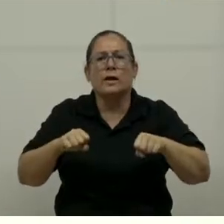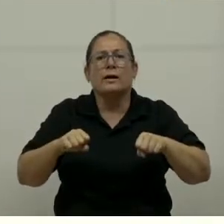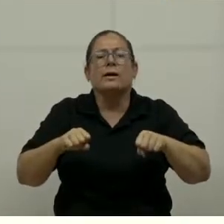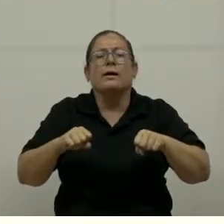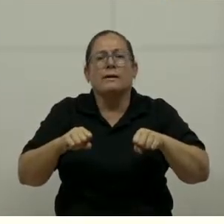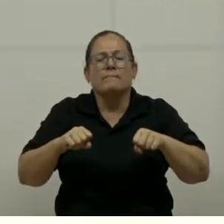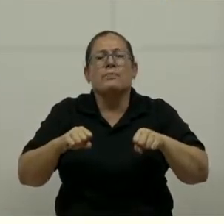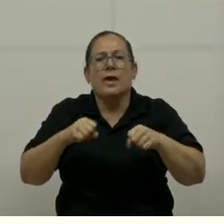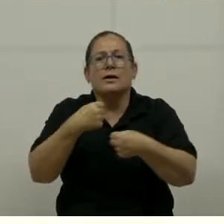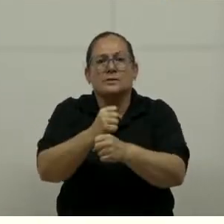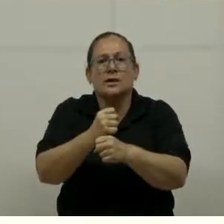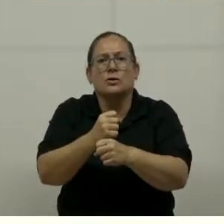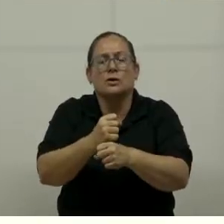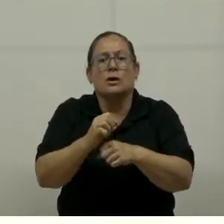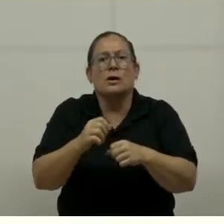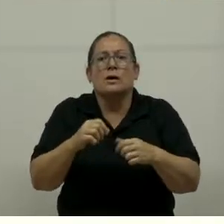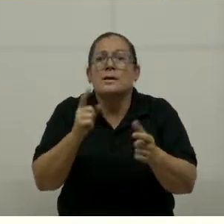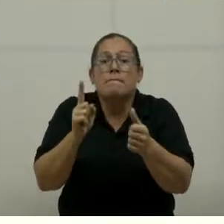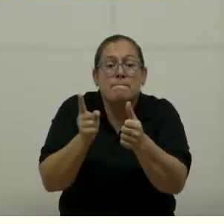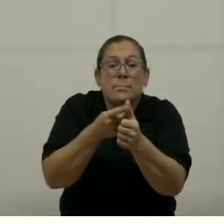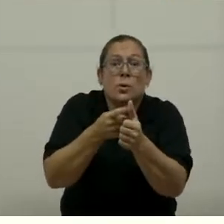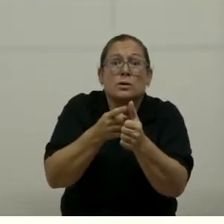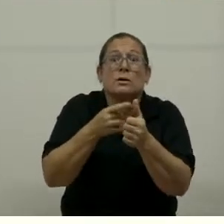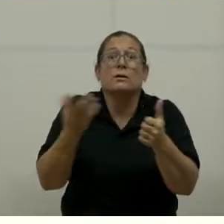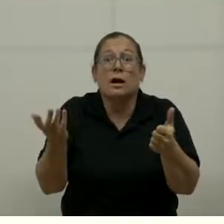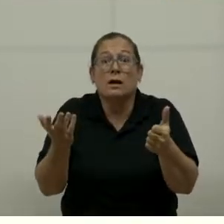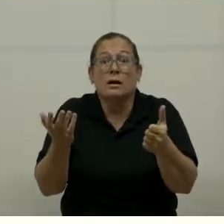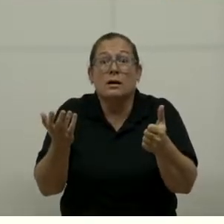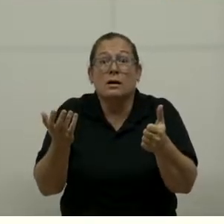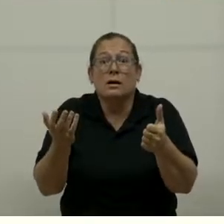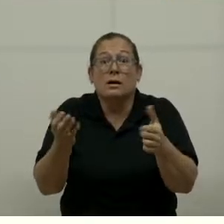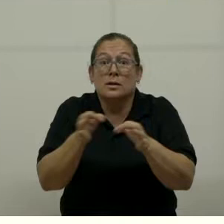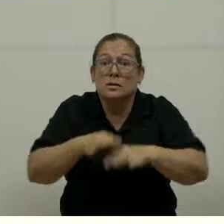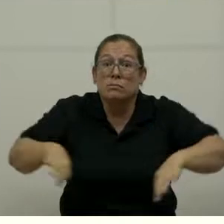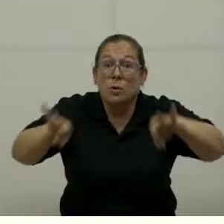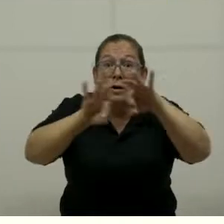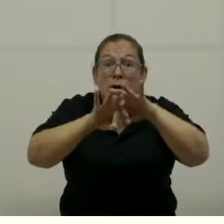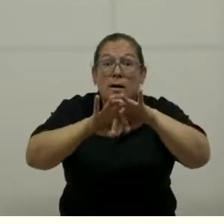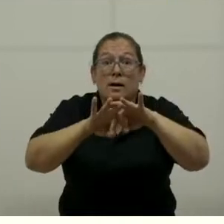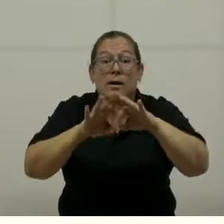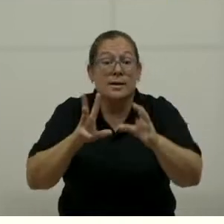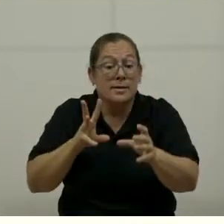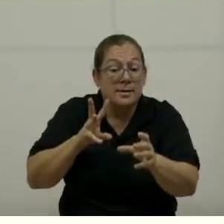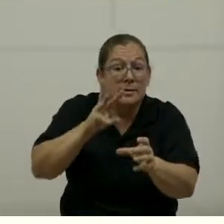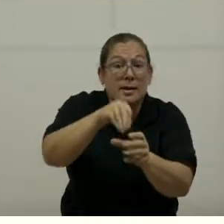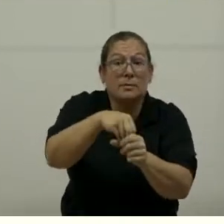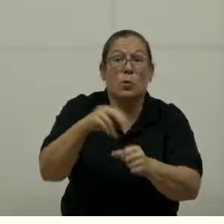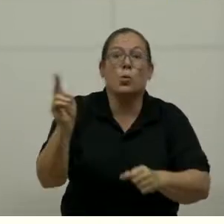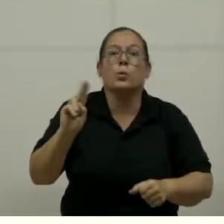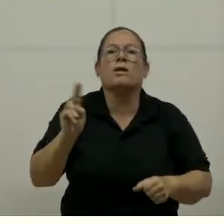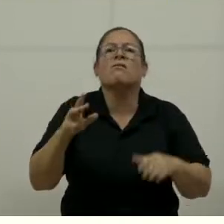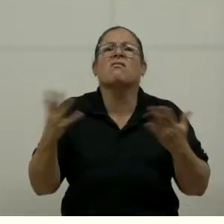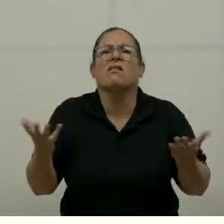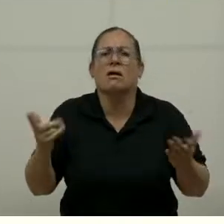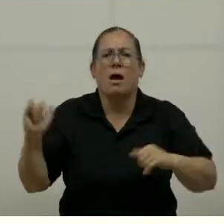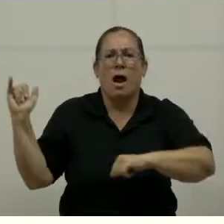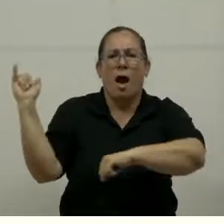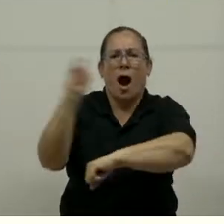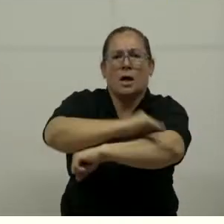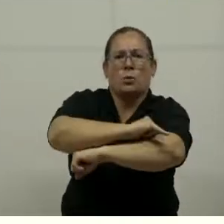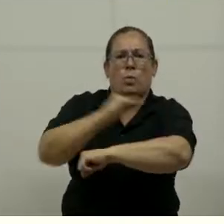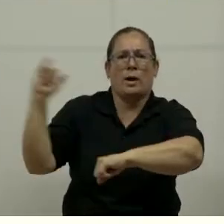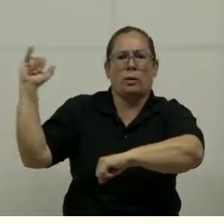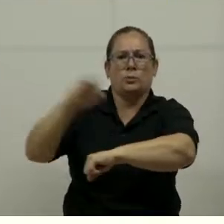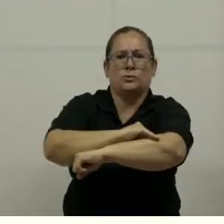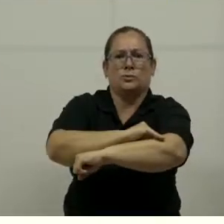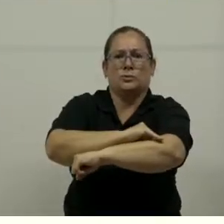enfrente. Y priorizar, que le mencionaba, importantísimo, la intervención urgente en aeropuertos. Y el caso más visible